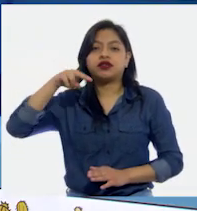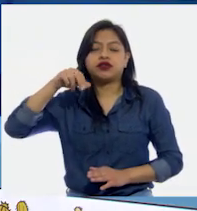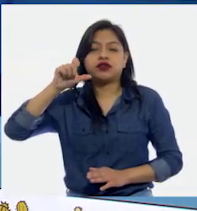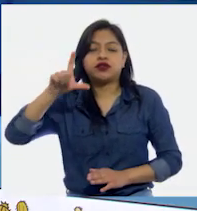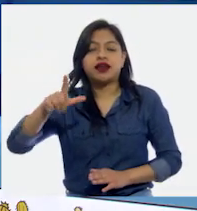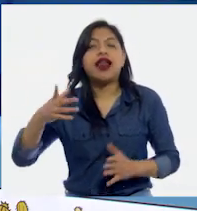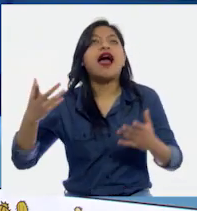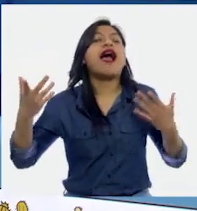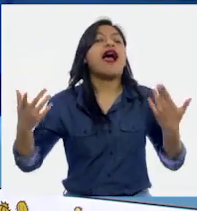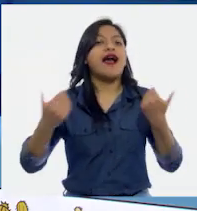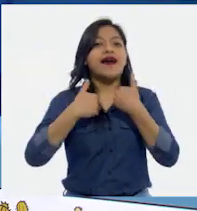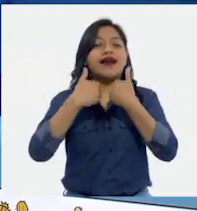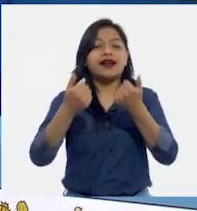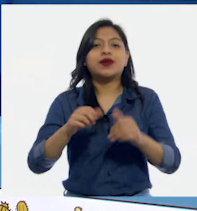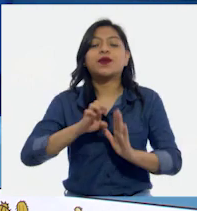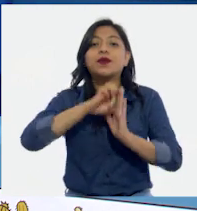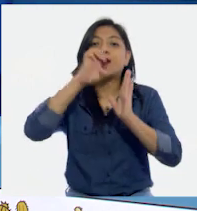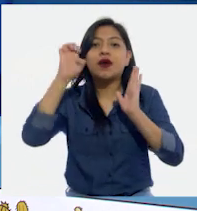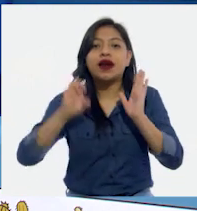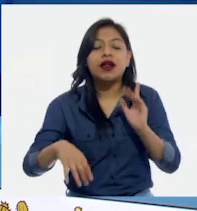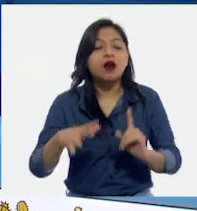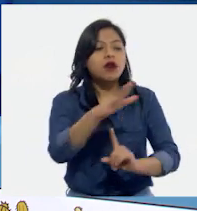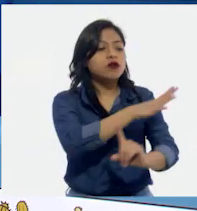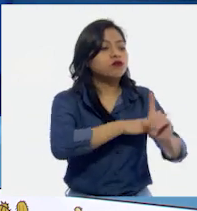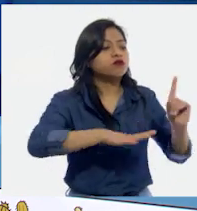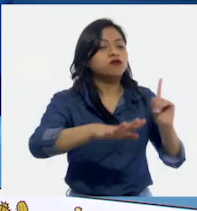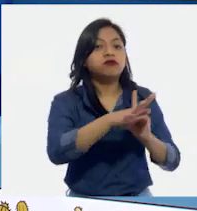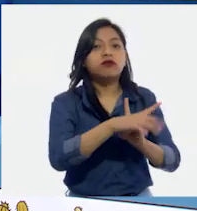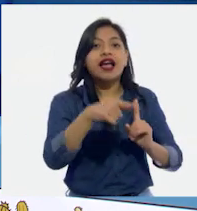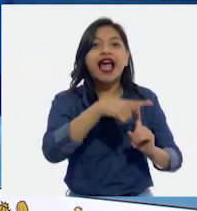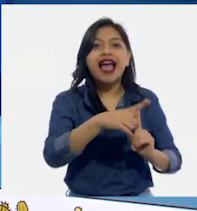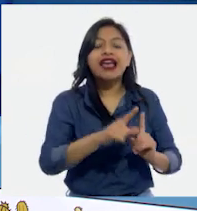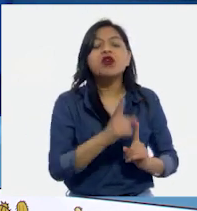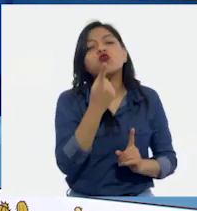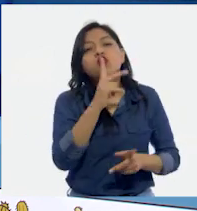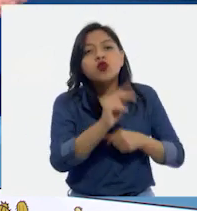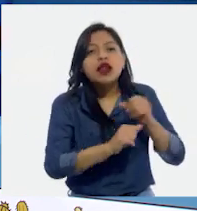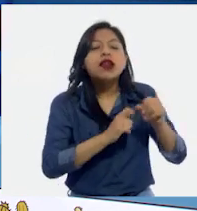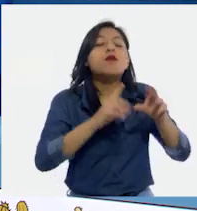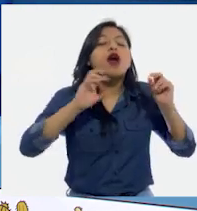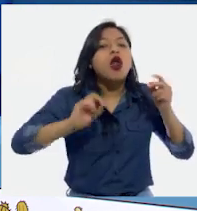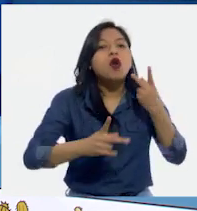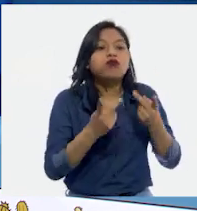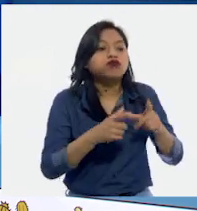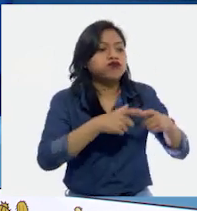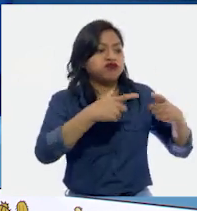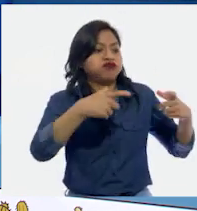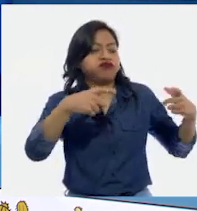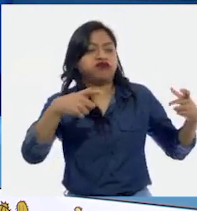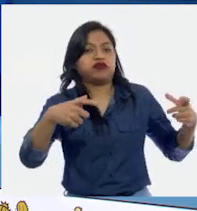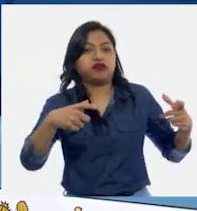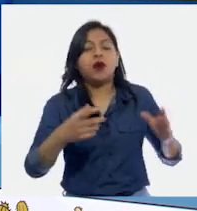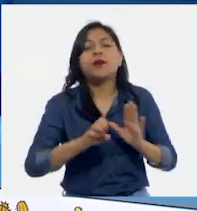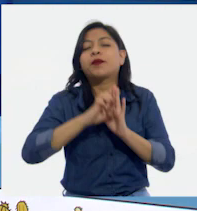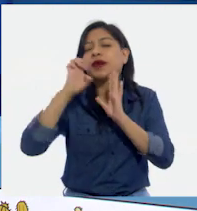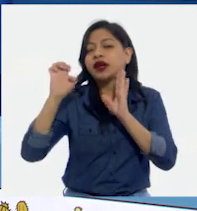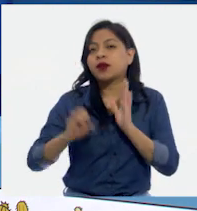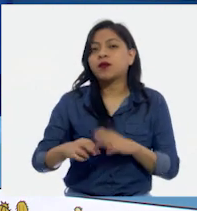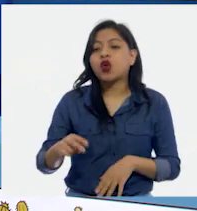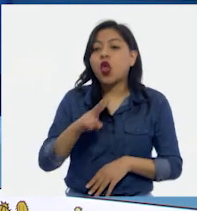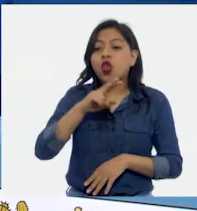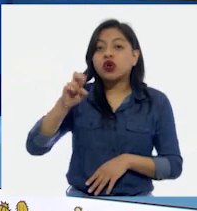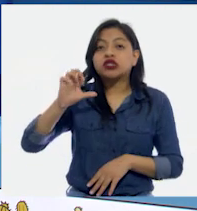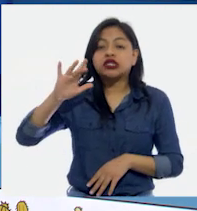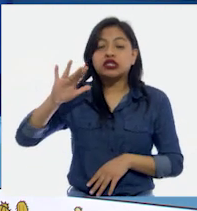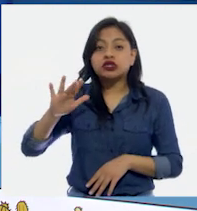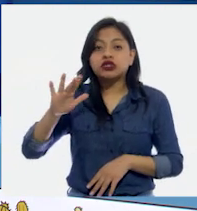si un ecosistema de pronto crece demasiado la población de una especie, por ejemplo, si los 250 conejos